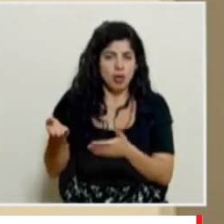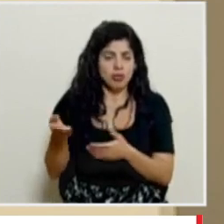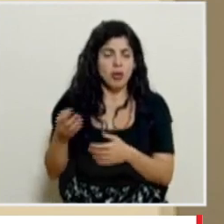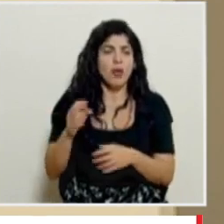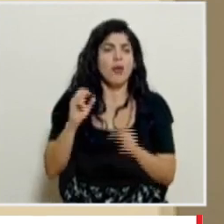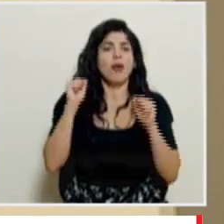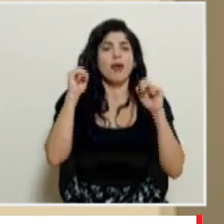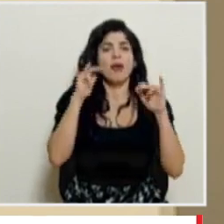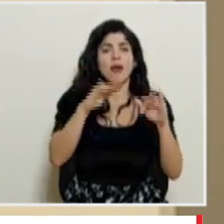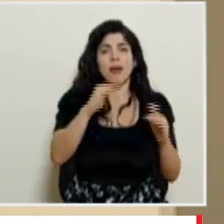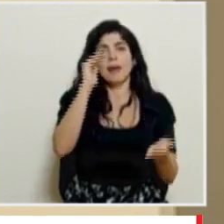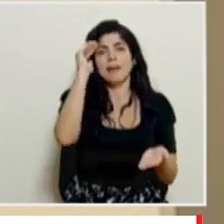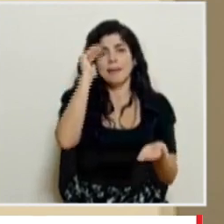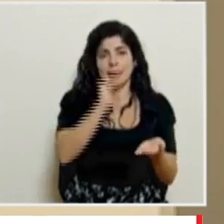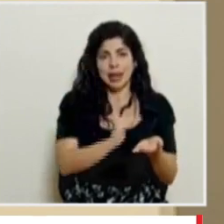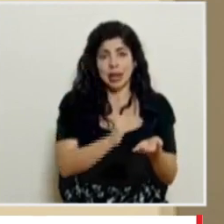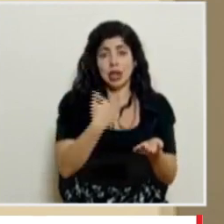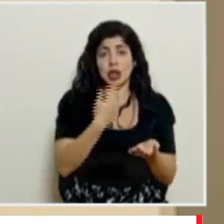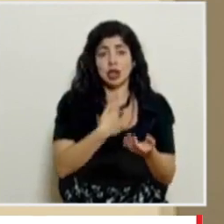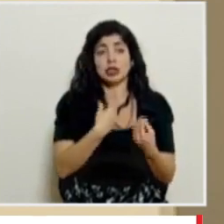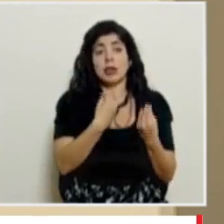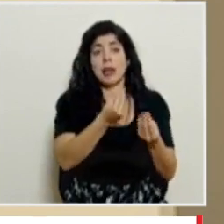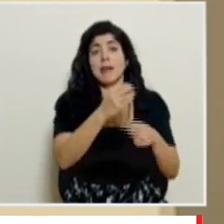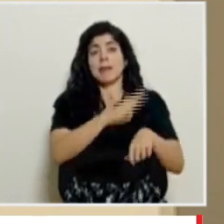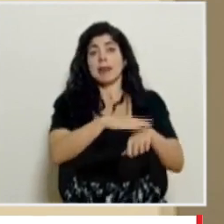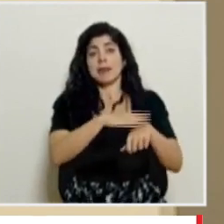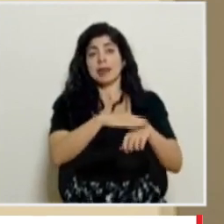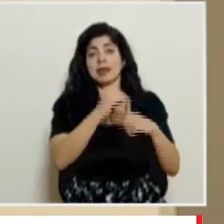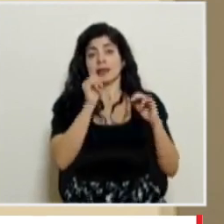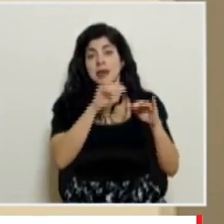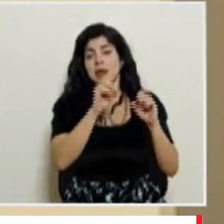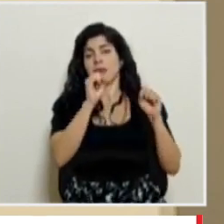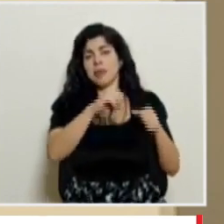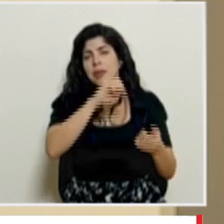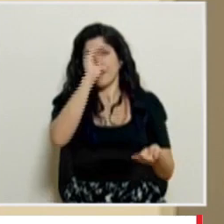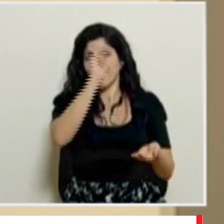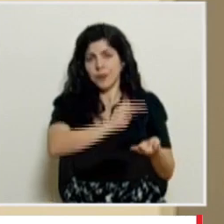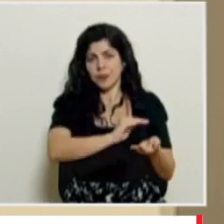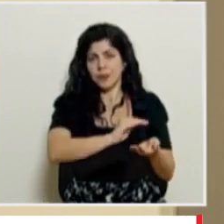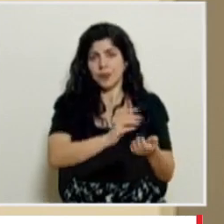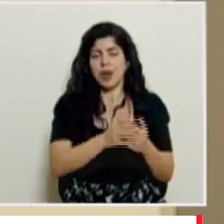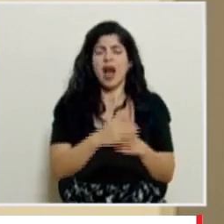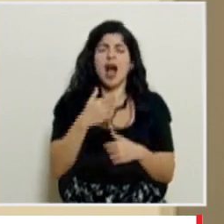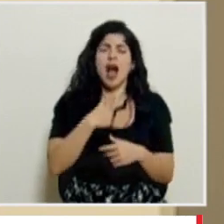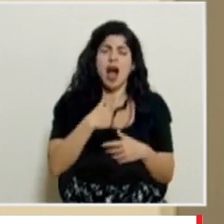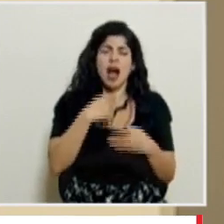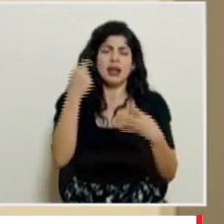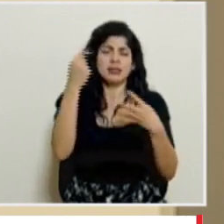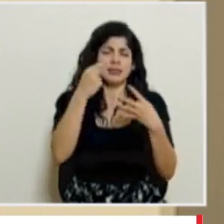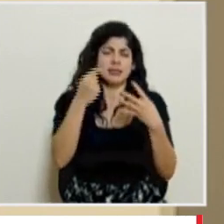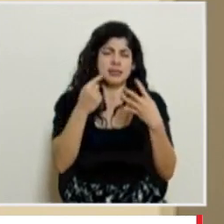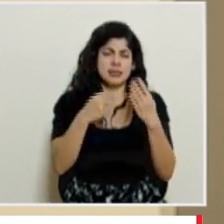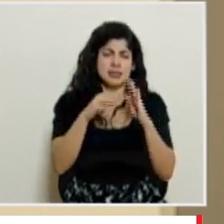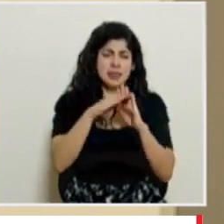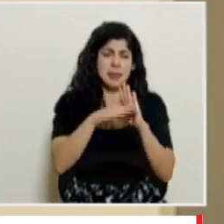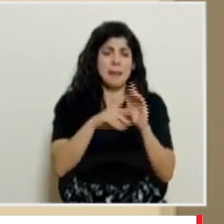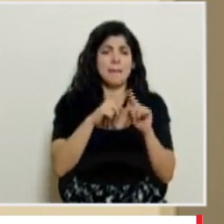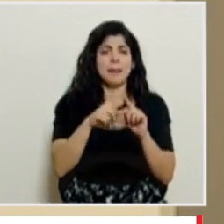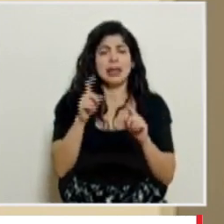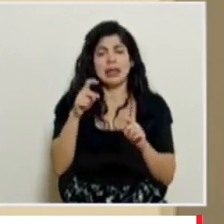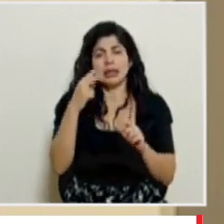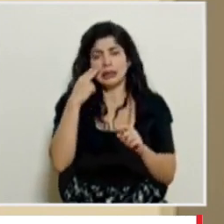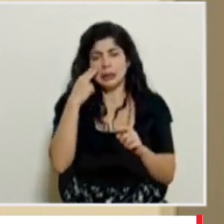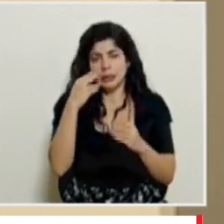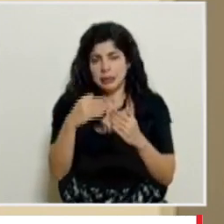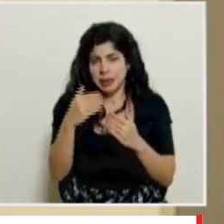disminución de aforos hemos estado permitiendo cierta cantidad de aforos podemos disminuir los son más hay una serie de medidas pero tendríamos que verlas en su